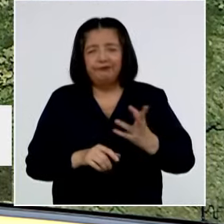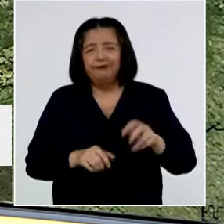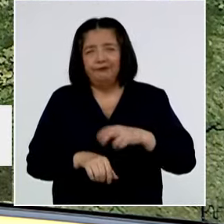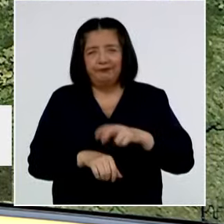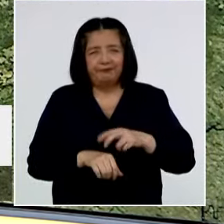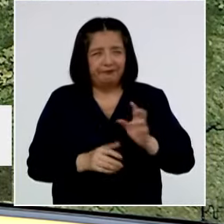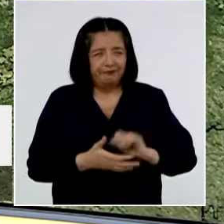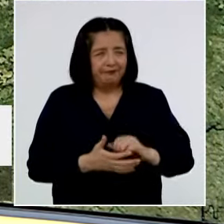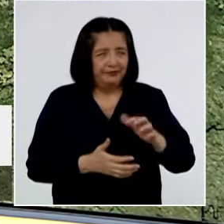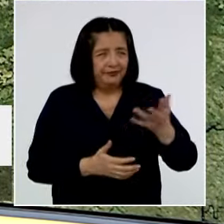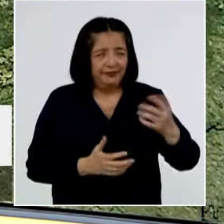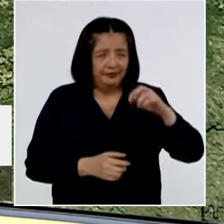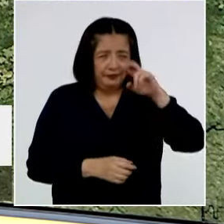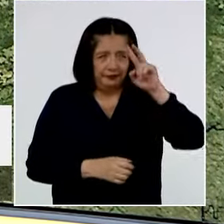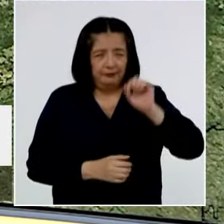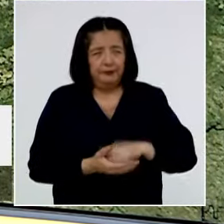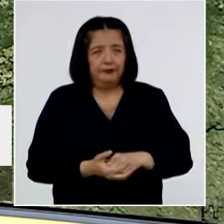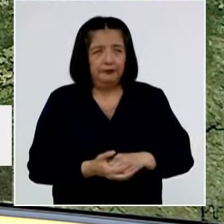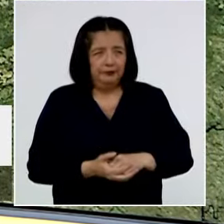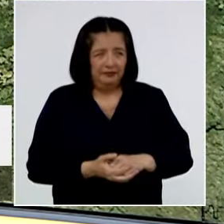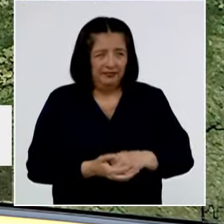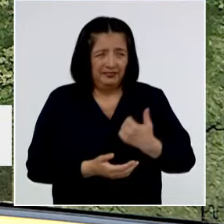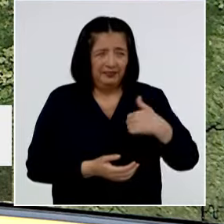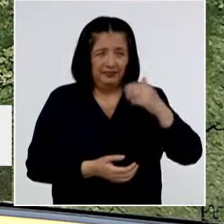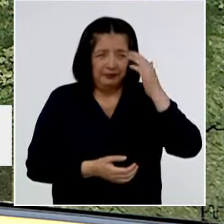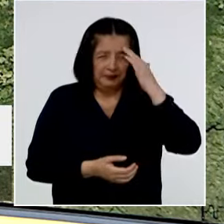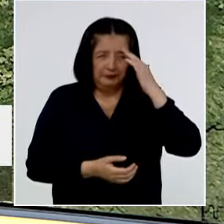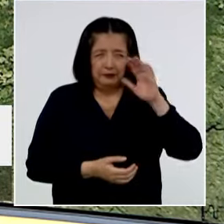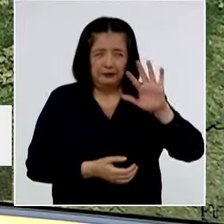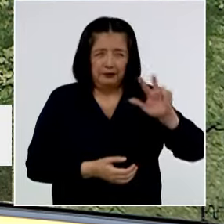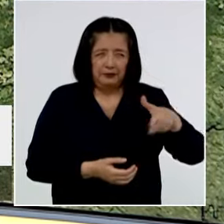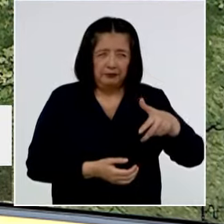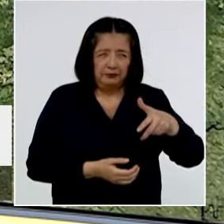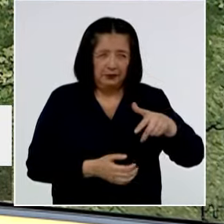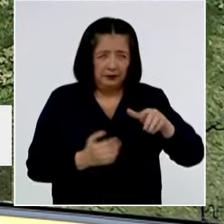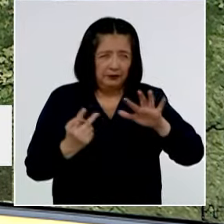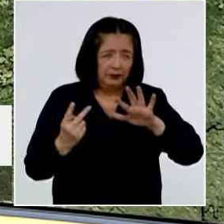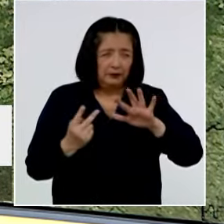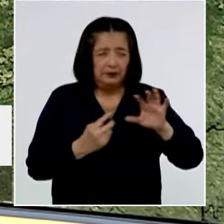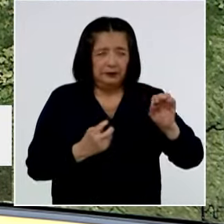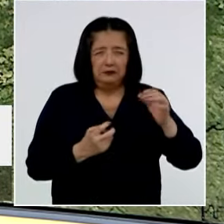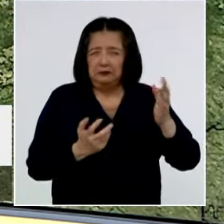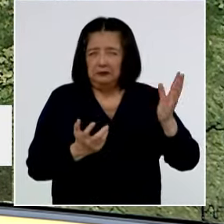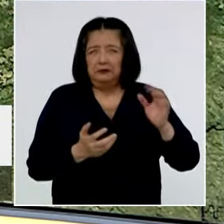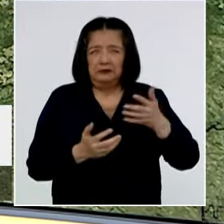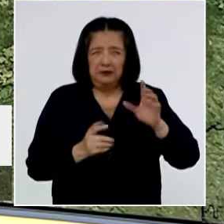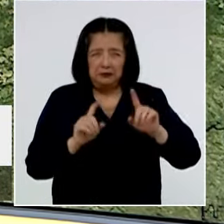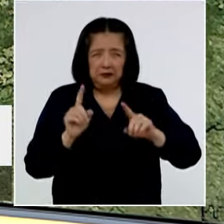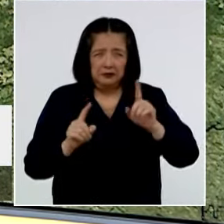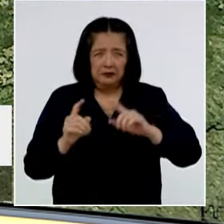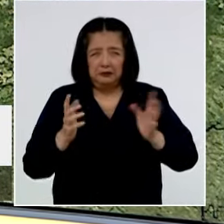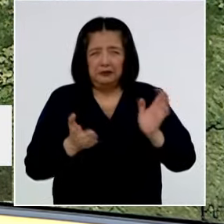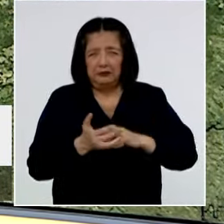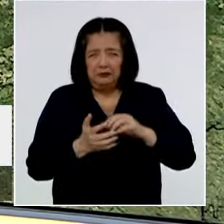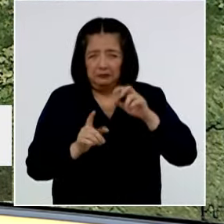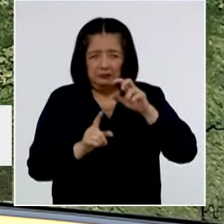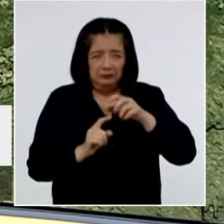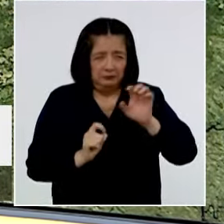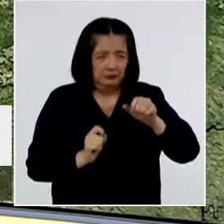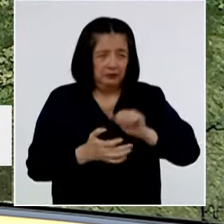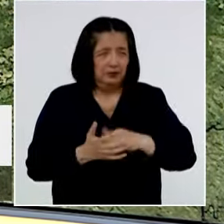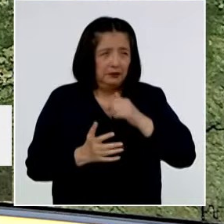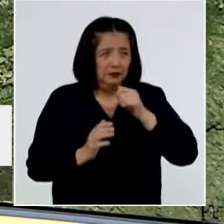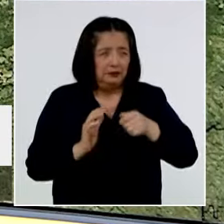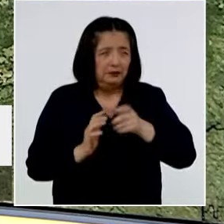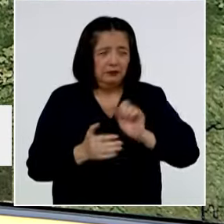existen en el Perú, ¿no es cierto? Sabemos que hay entre 3.700, un poco más, algunas todavía por descubrir, que están ahí